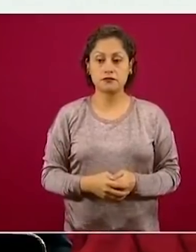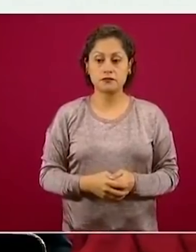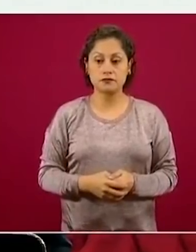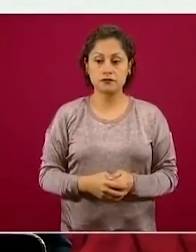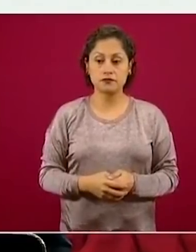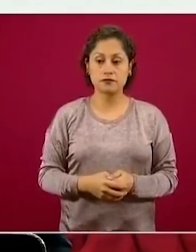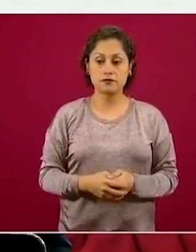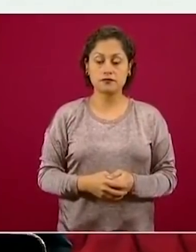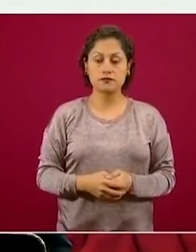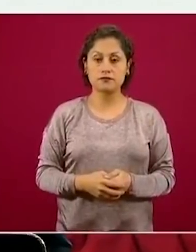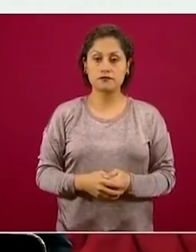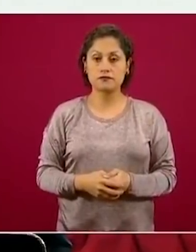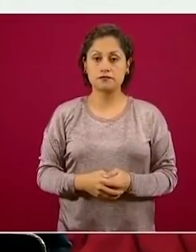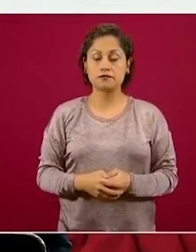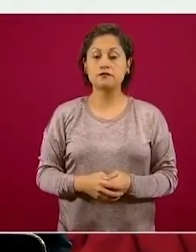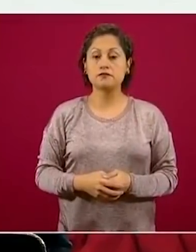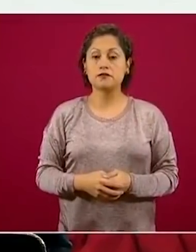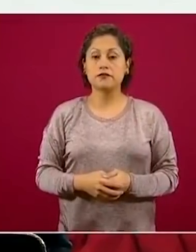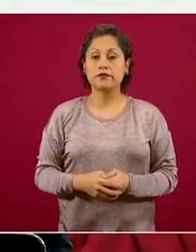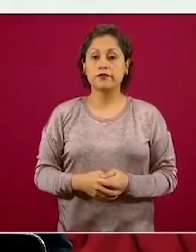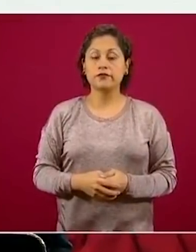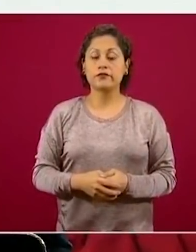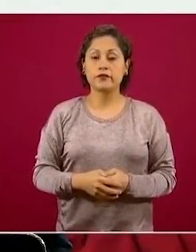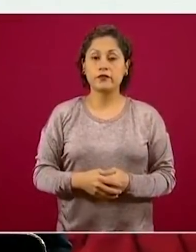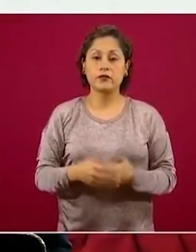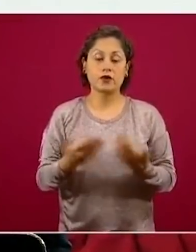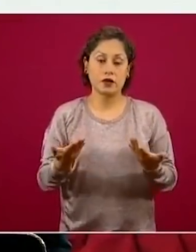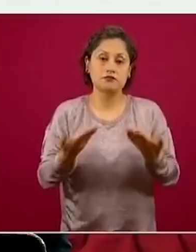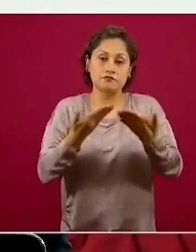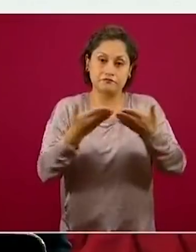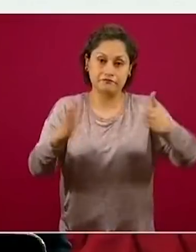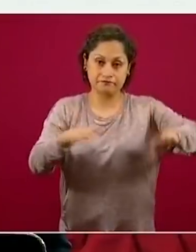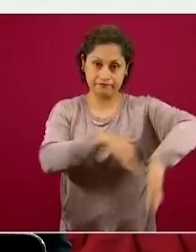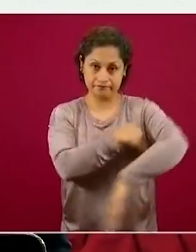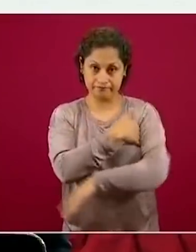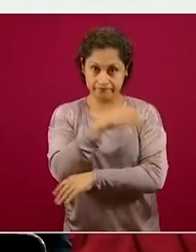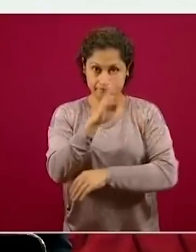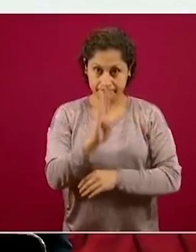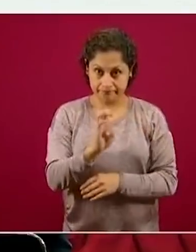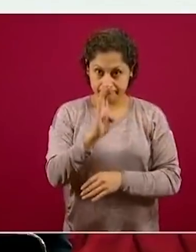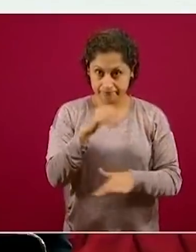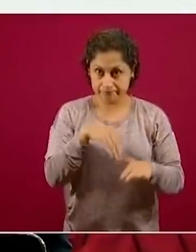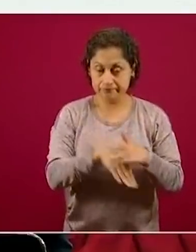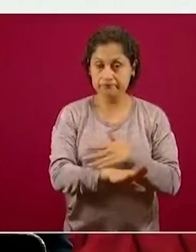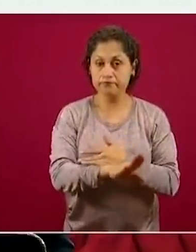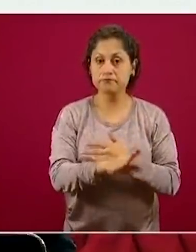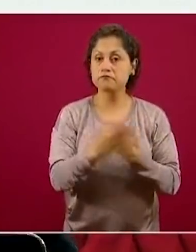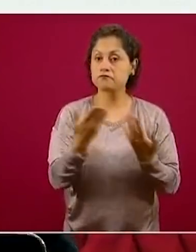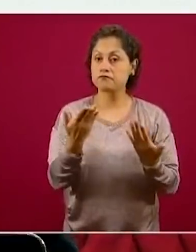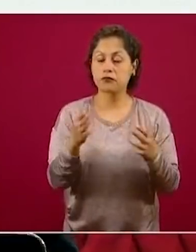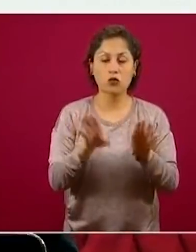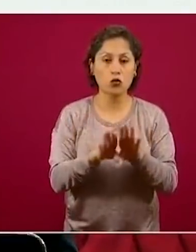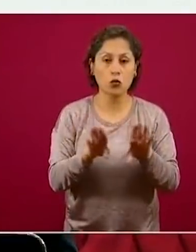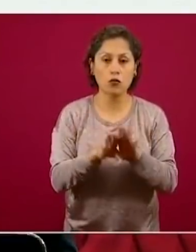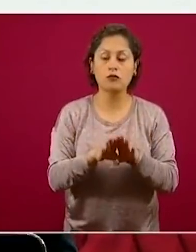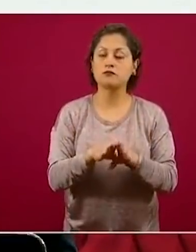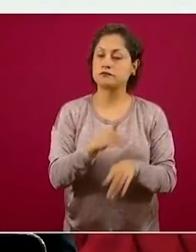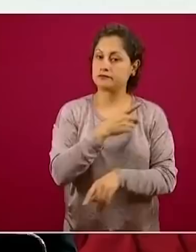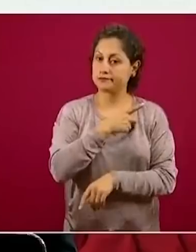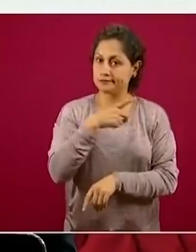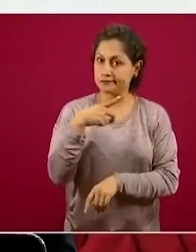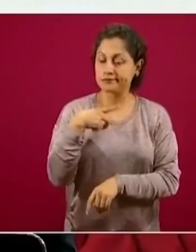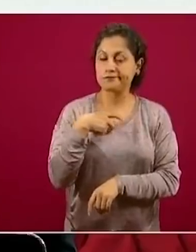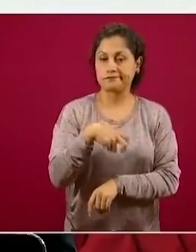Las aperturas de guarderías, como les decía yo, se hace con condiciones muy estrictas de